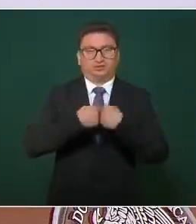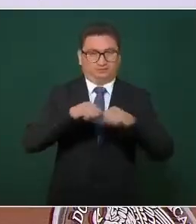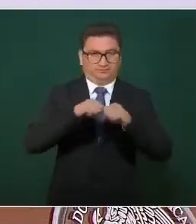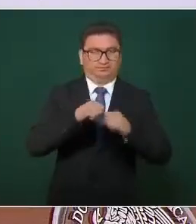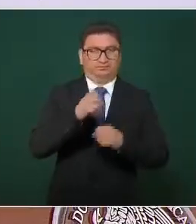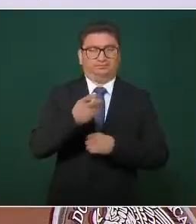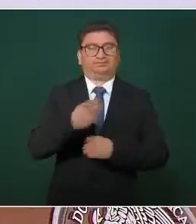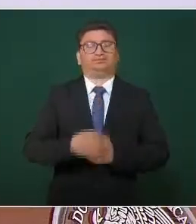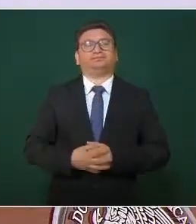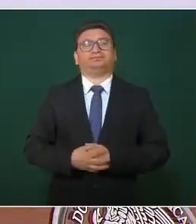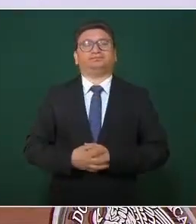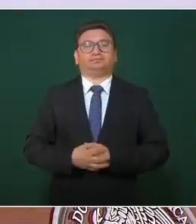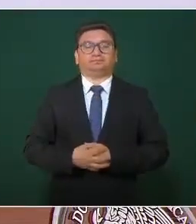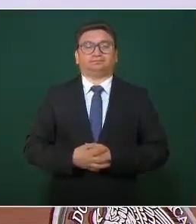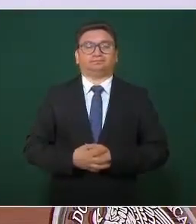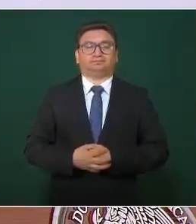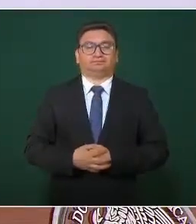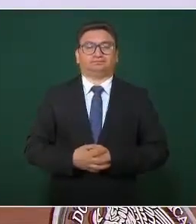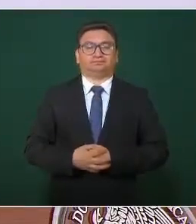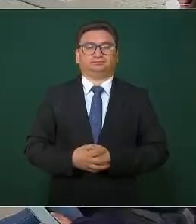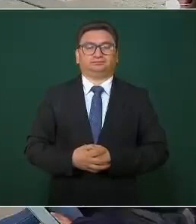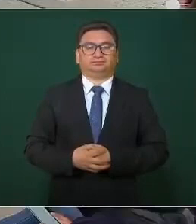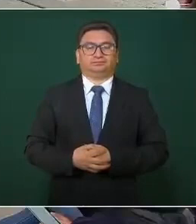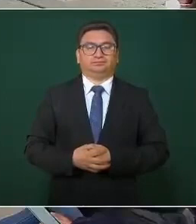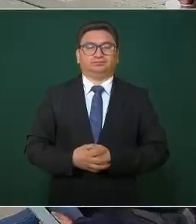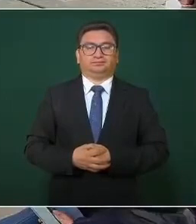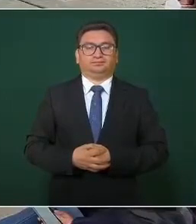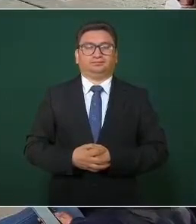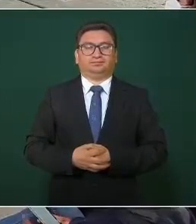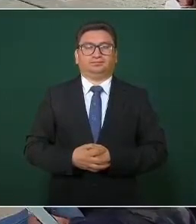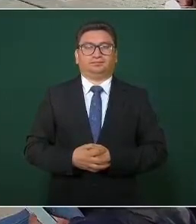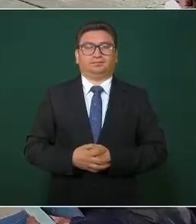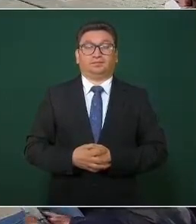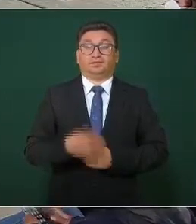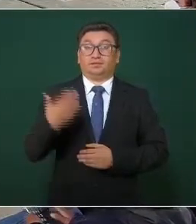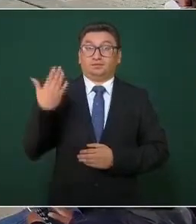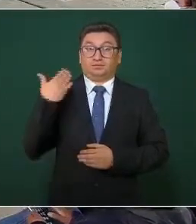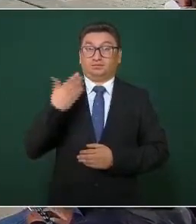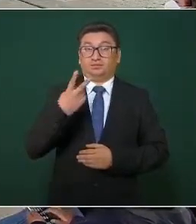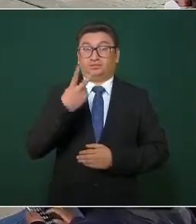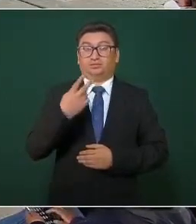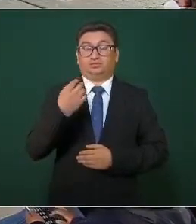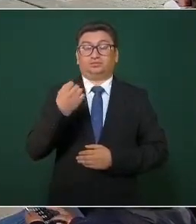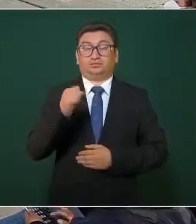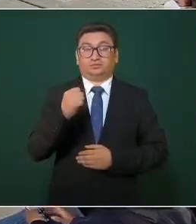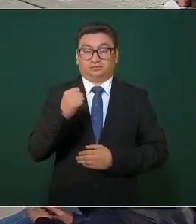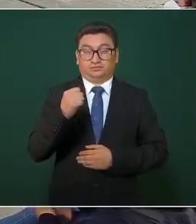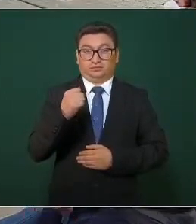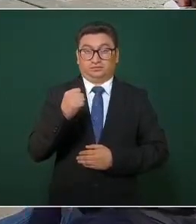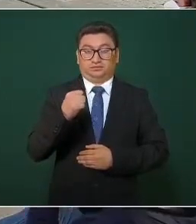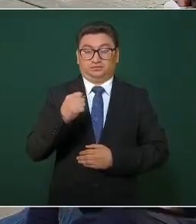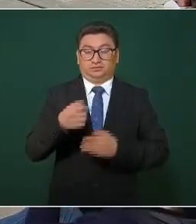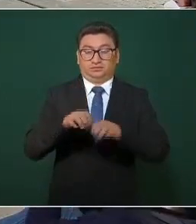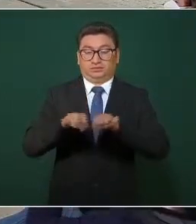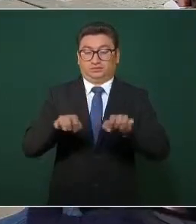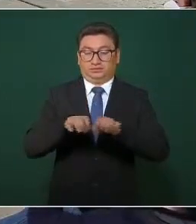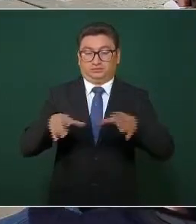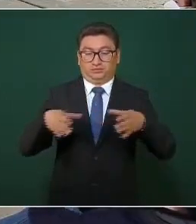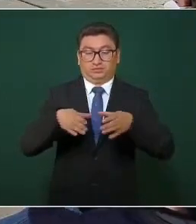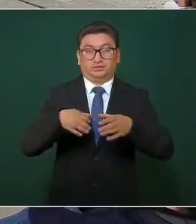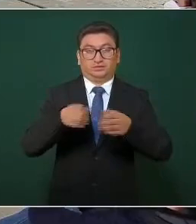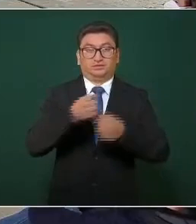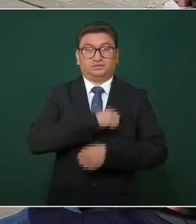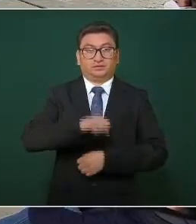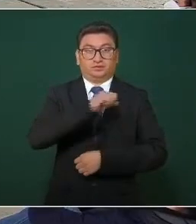Social. La siguiente, por favor. El pasado 2 de septiembre, con el Gabinete de Salud, el